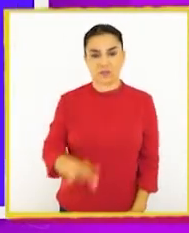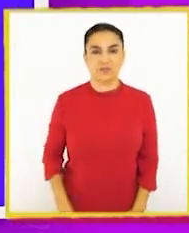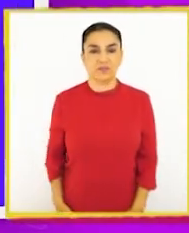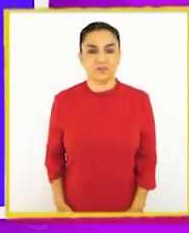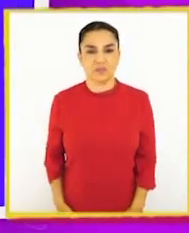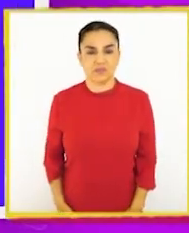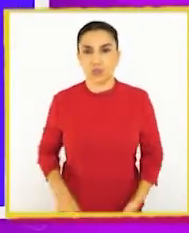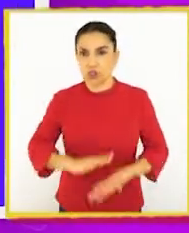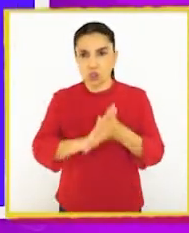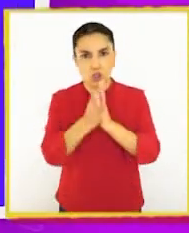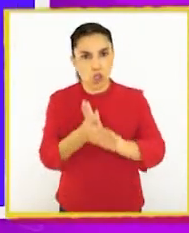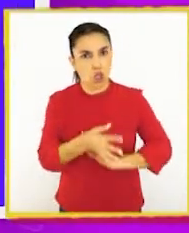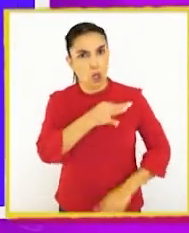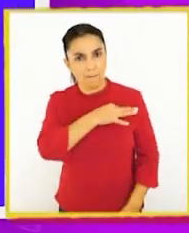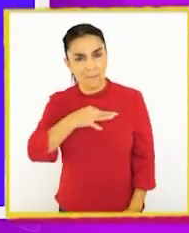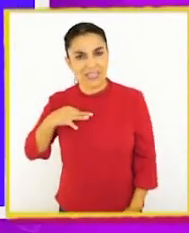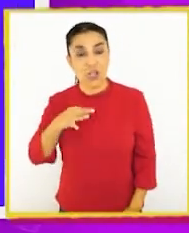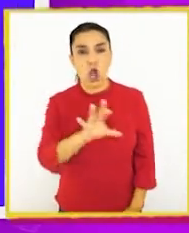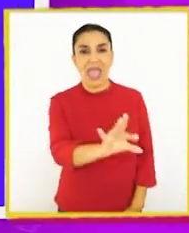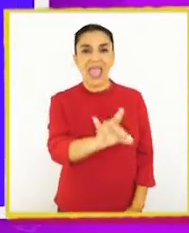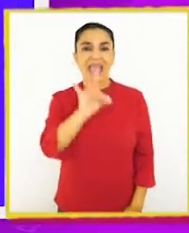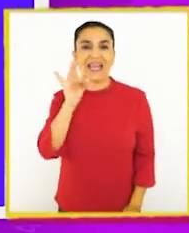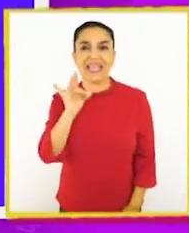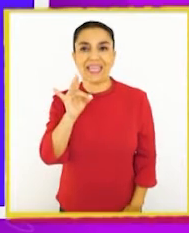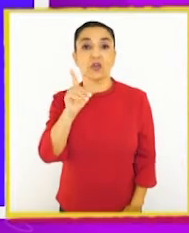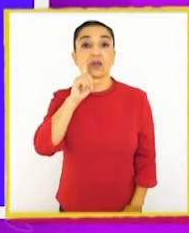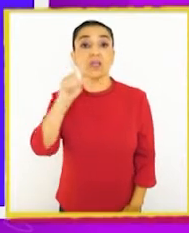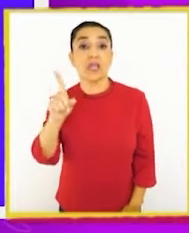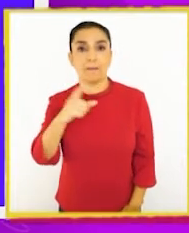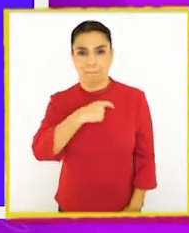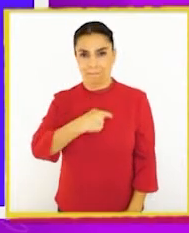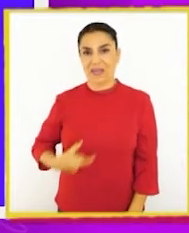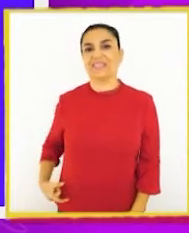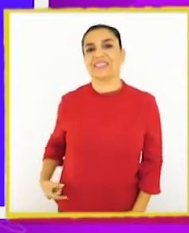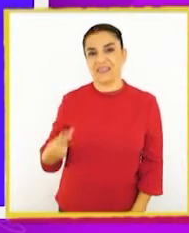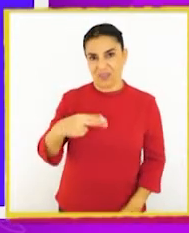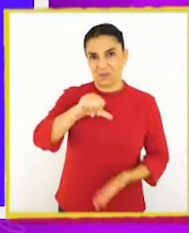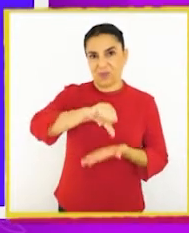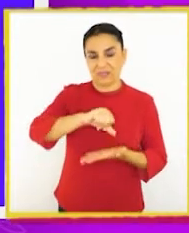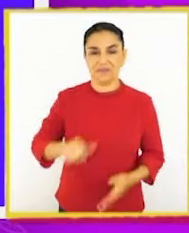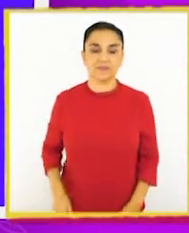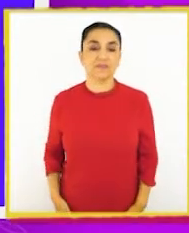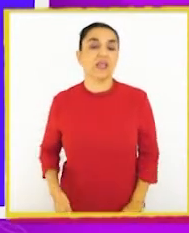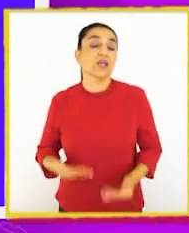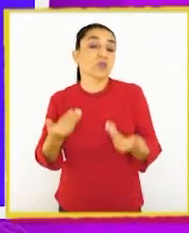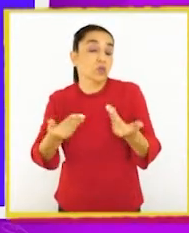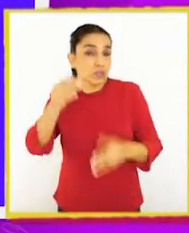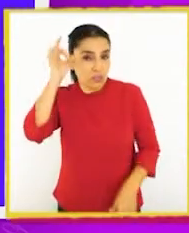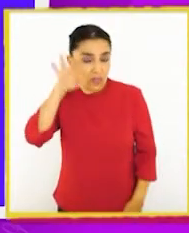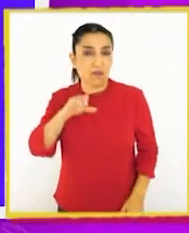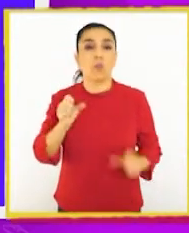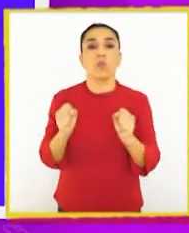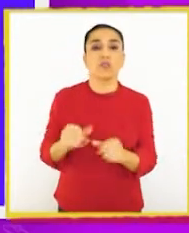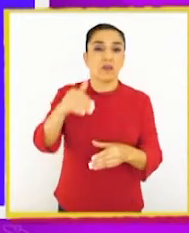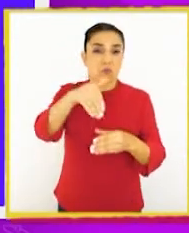y todos esos cargos son elegidos directamente por el presidente del país. Entonces, sabemos que podemos votar por presidente